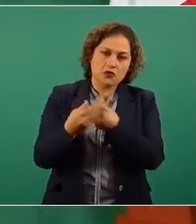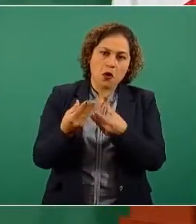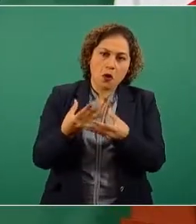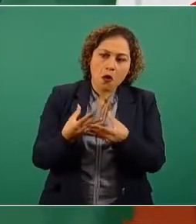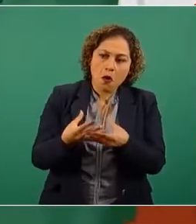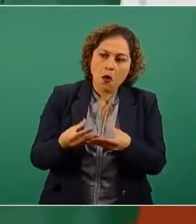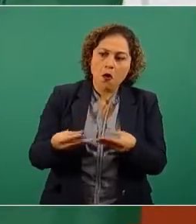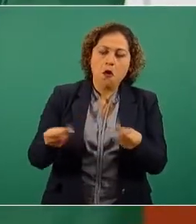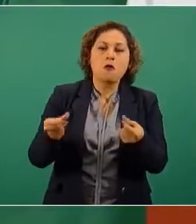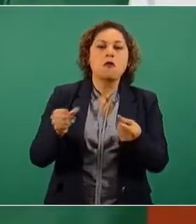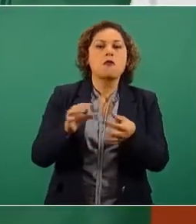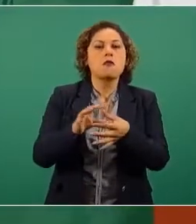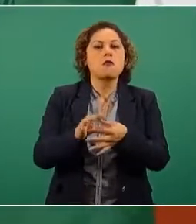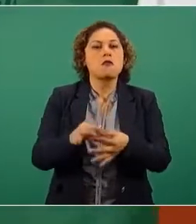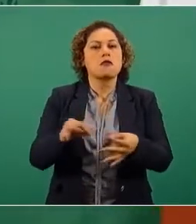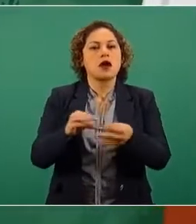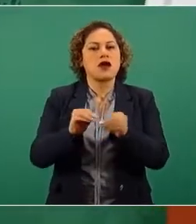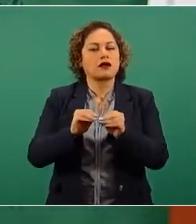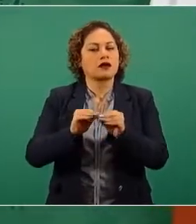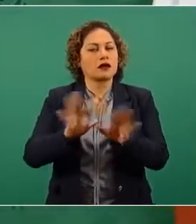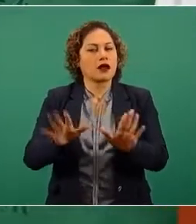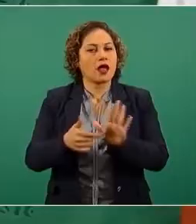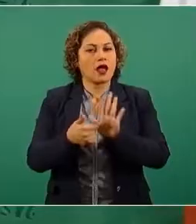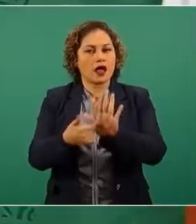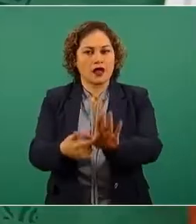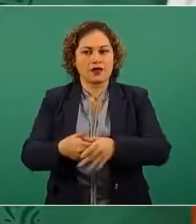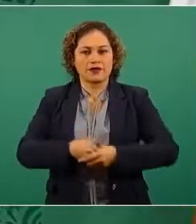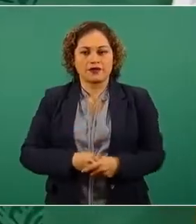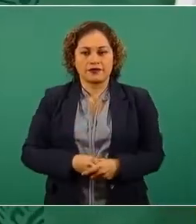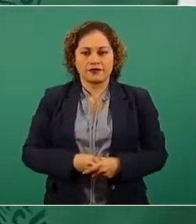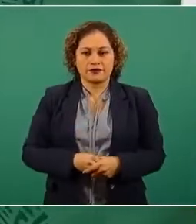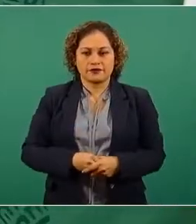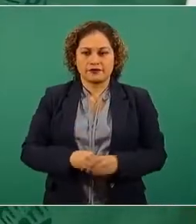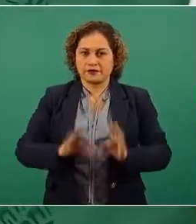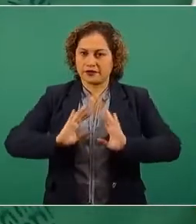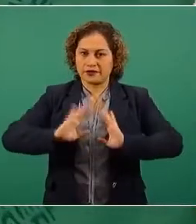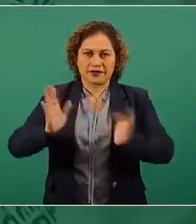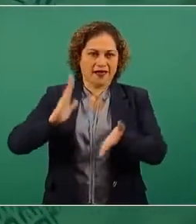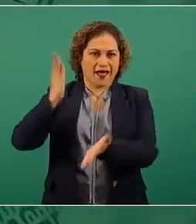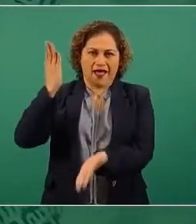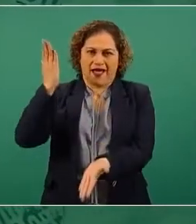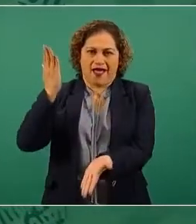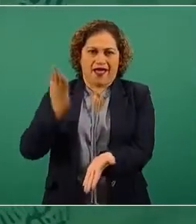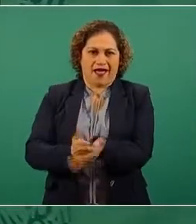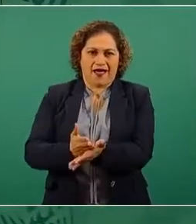y se termine ese proceso.